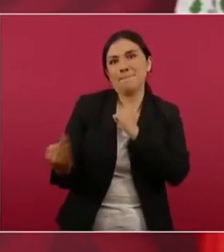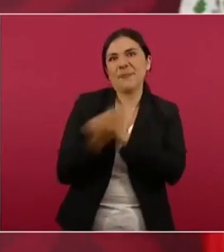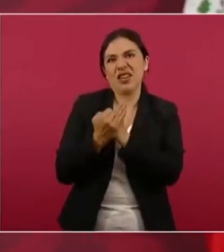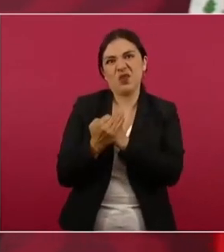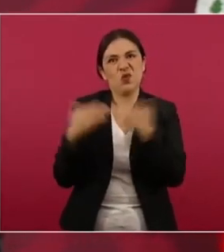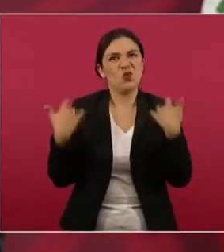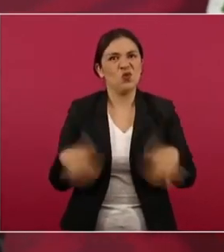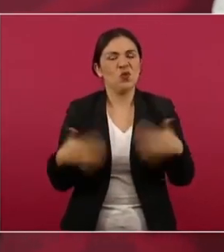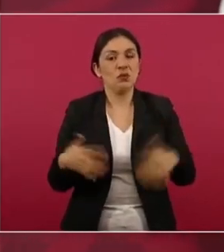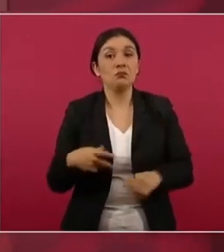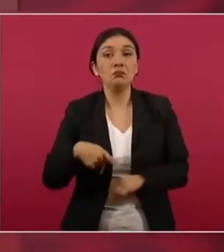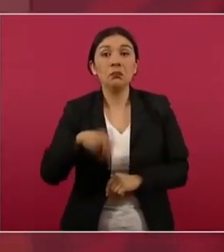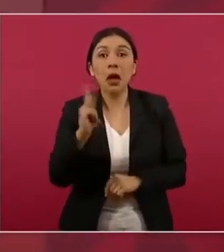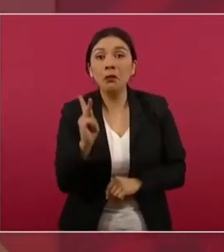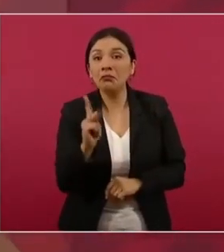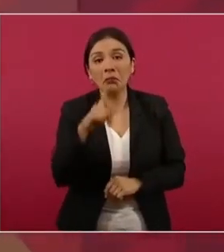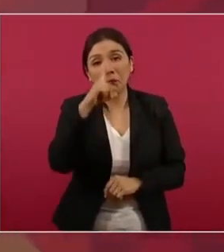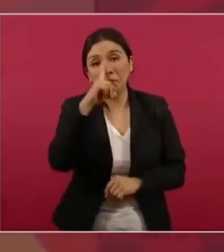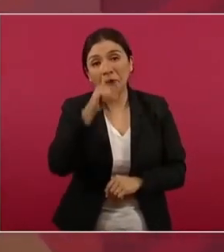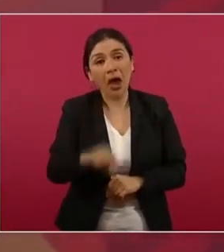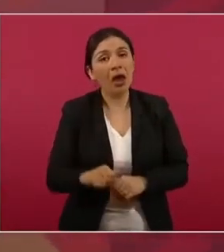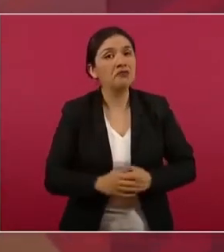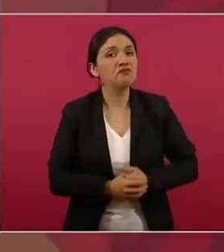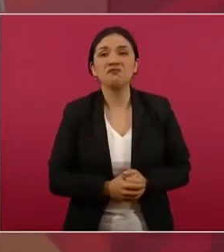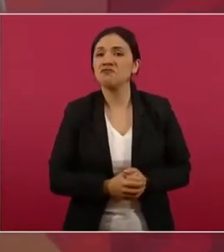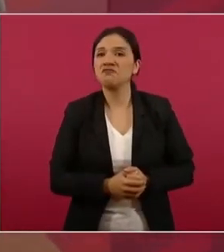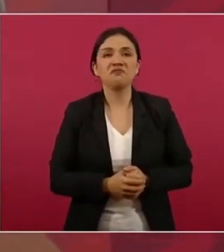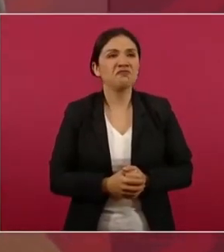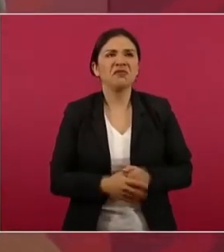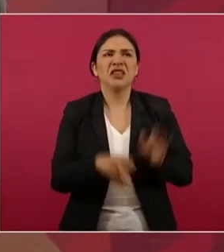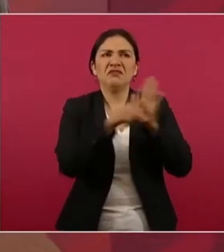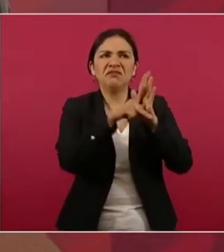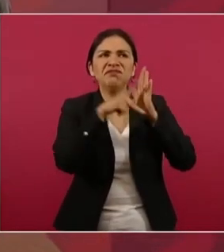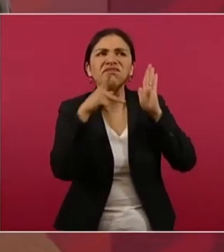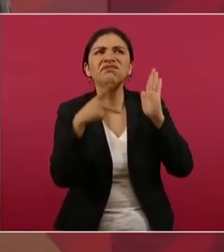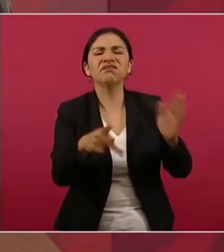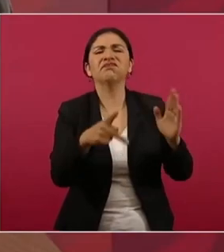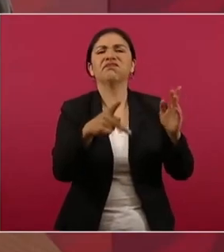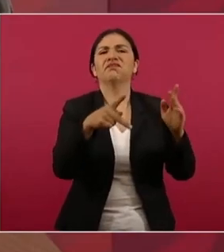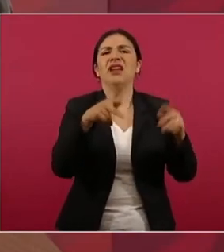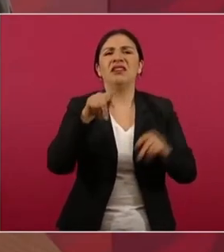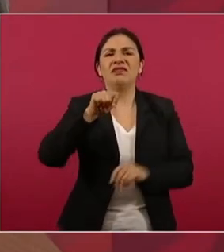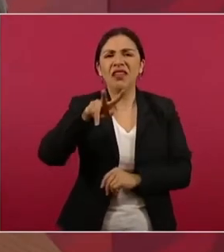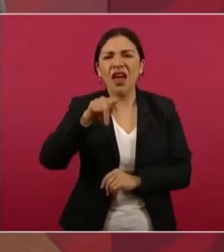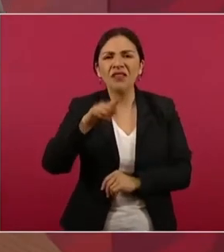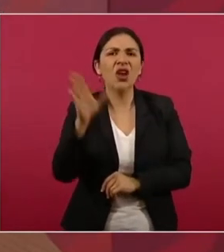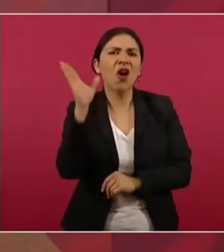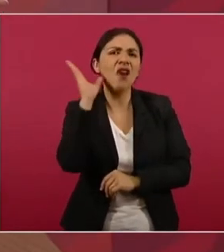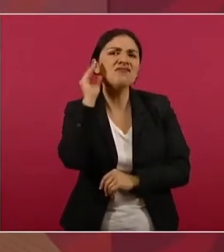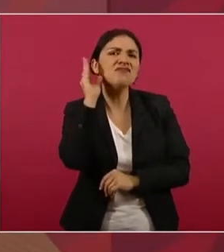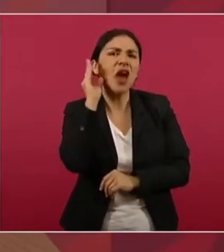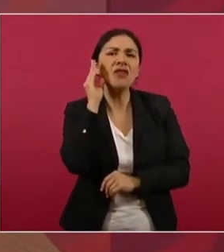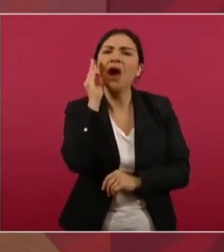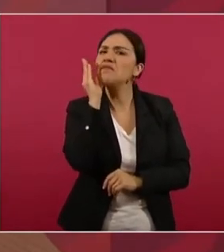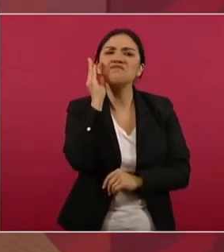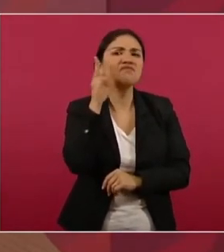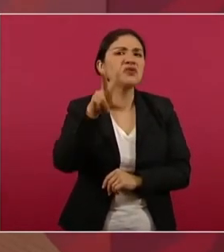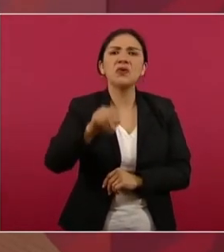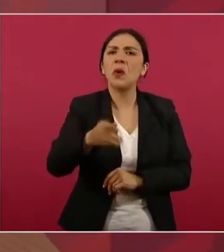ni mediáticamente como lo otro.